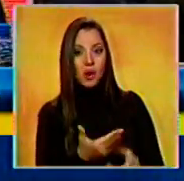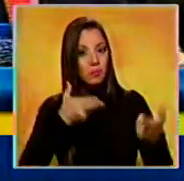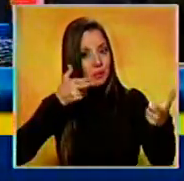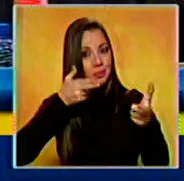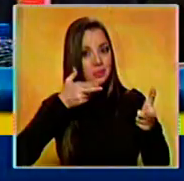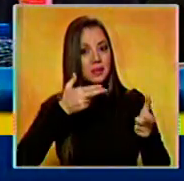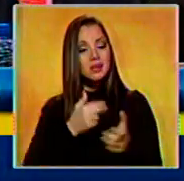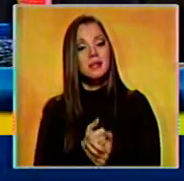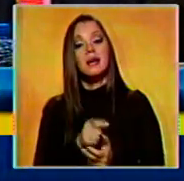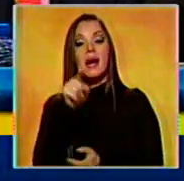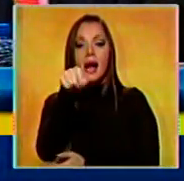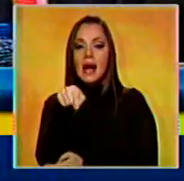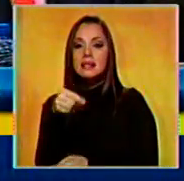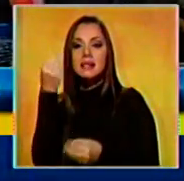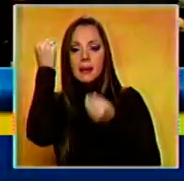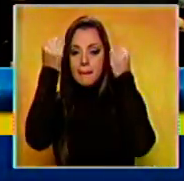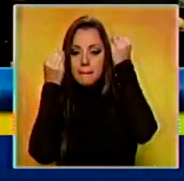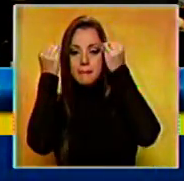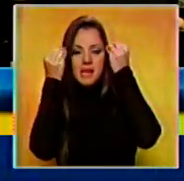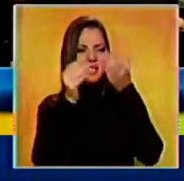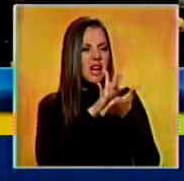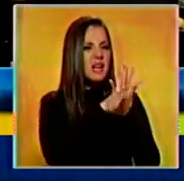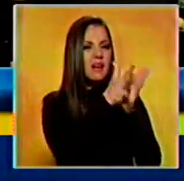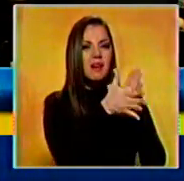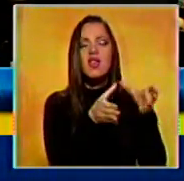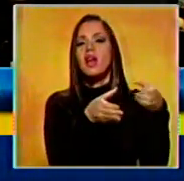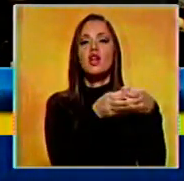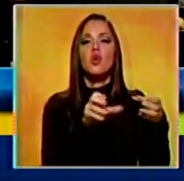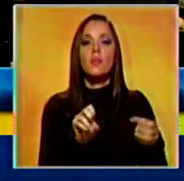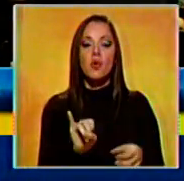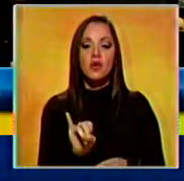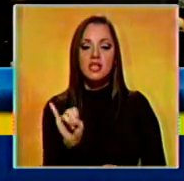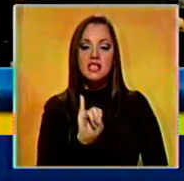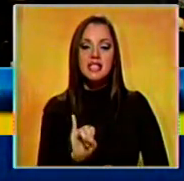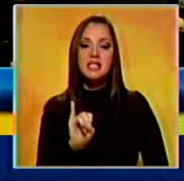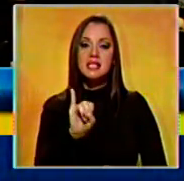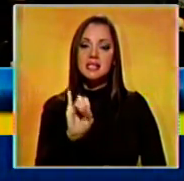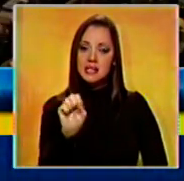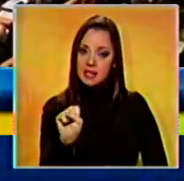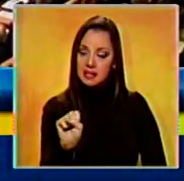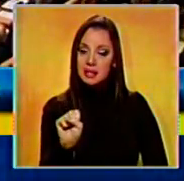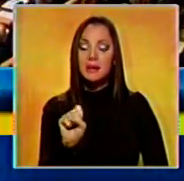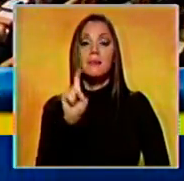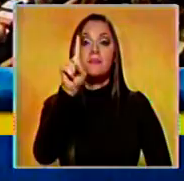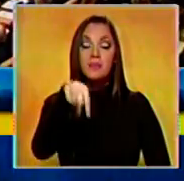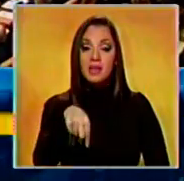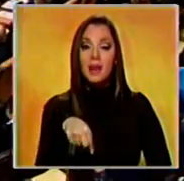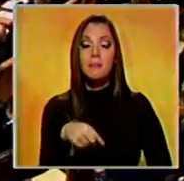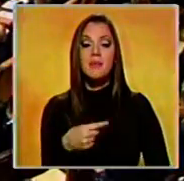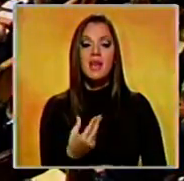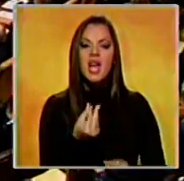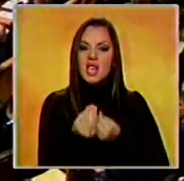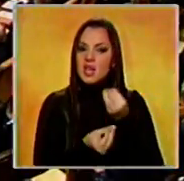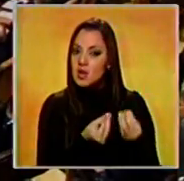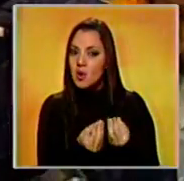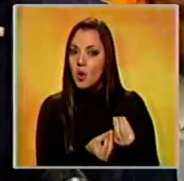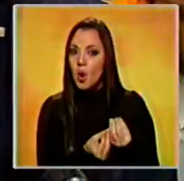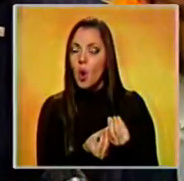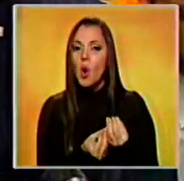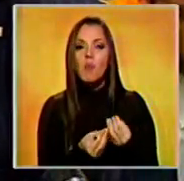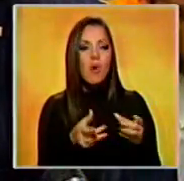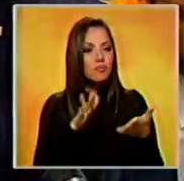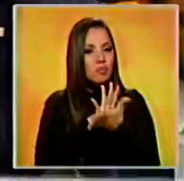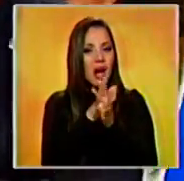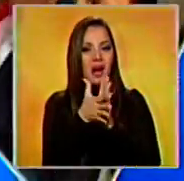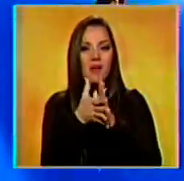encuentra la estrategia contra ISIS y cómo contener la llegada de combatientes extranjeros que se unen al grupo en Irak y